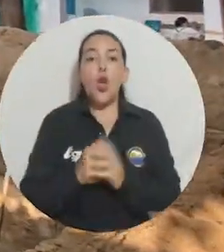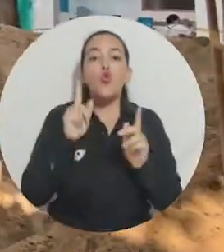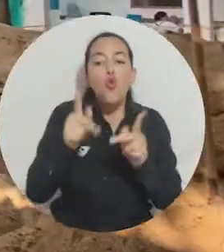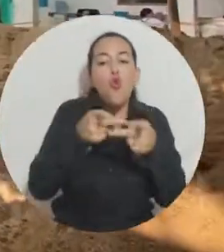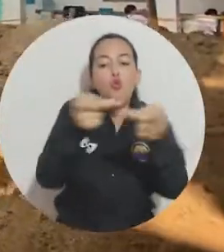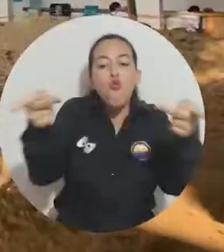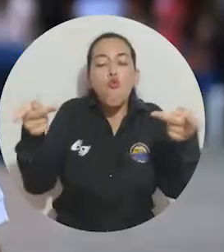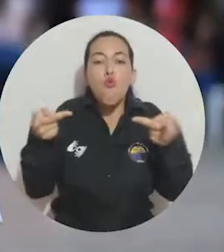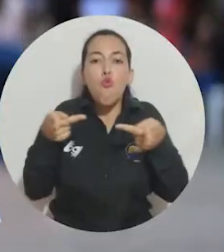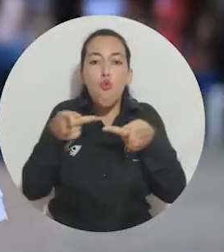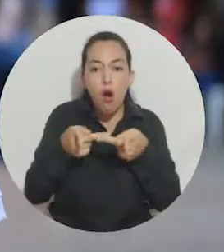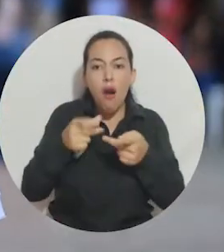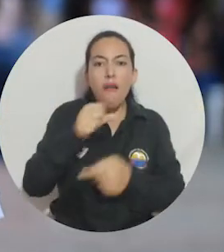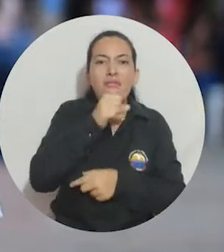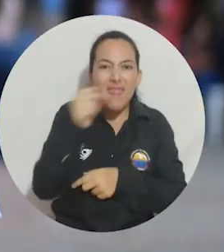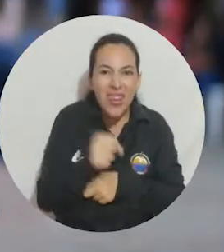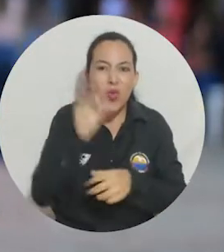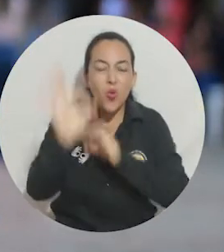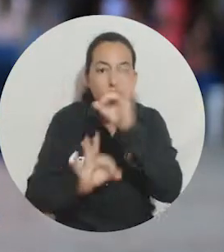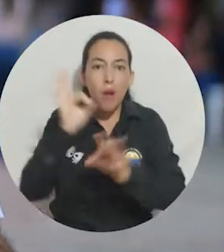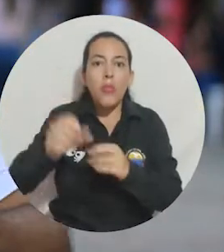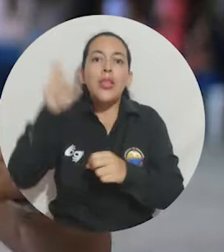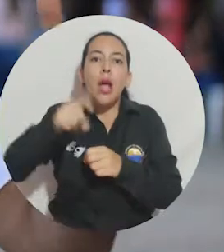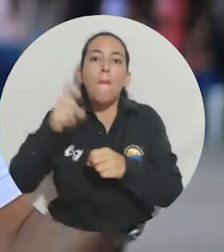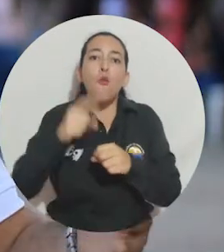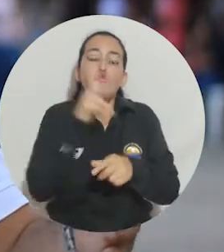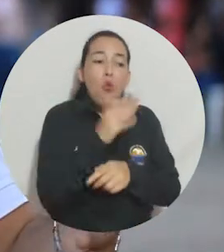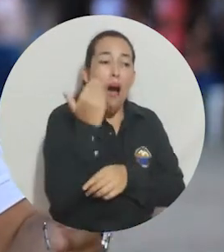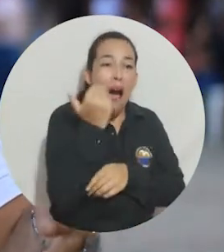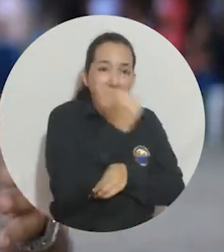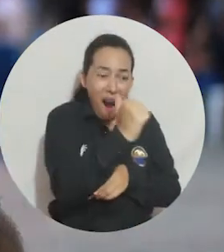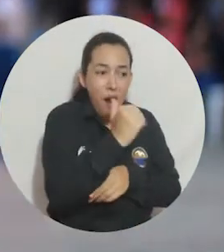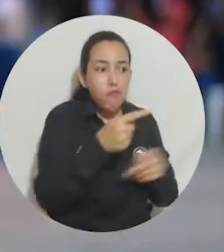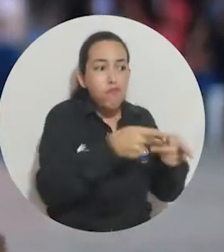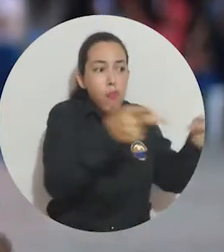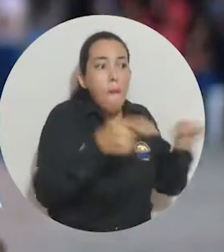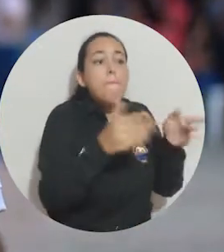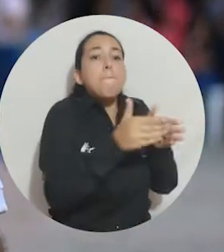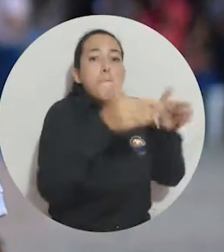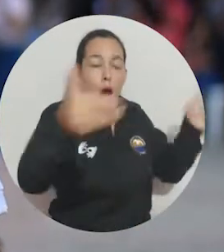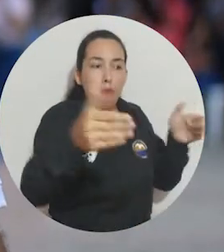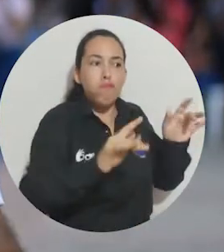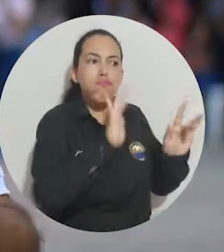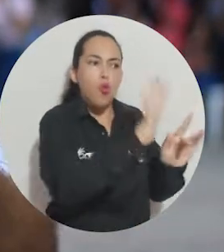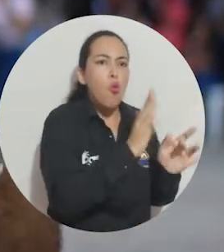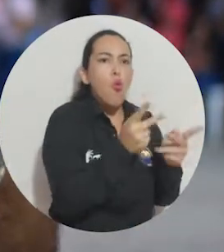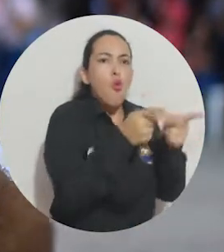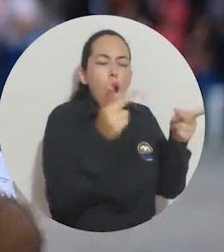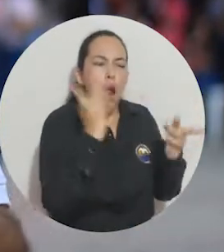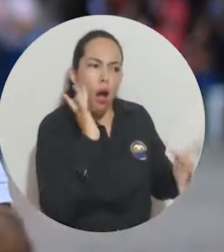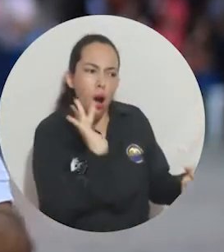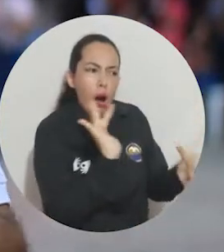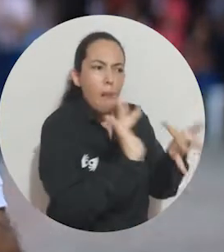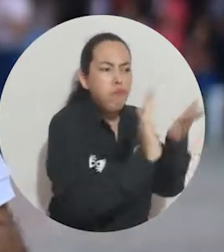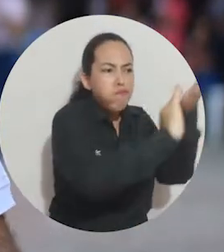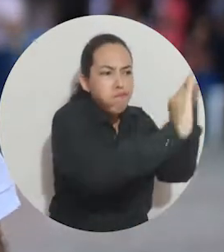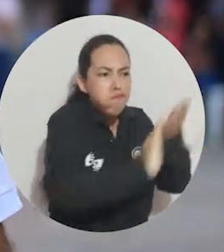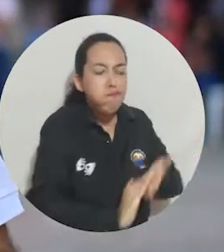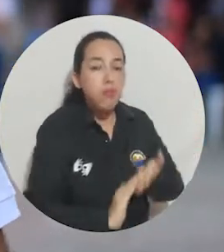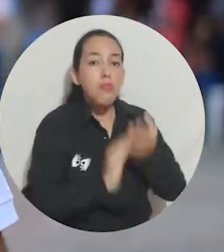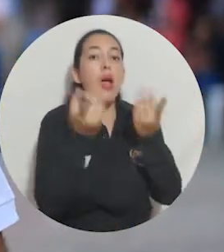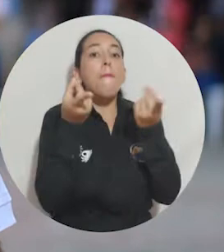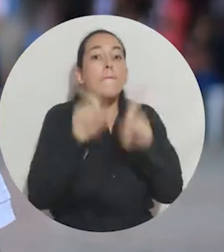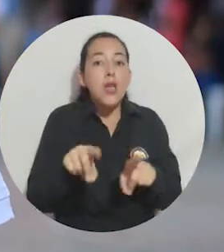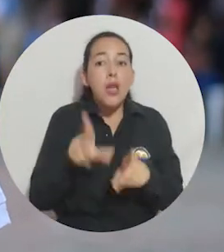Entonces en el Centro de Bienestar para nuestros adultos mayores simplemente necesitamos ampliar el área de las mujeres, unas dotaciones, necesitamos adecuar